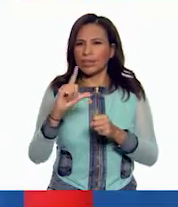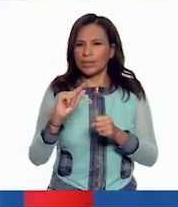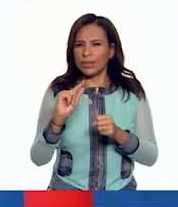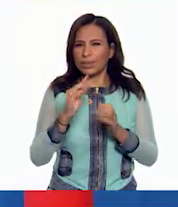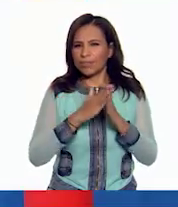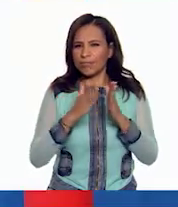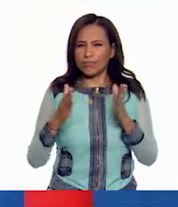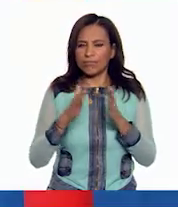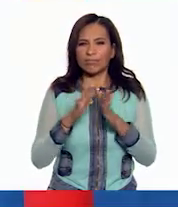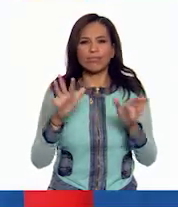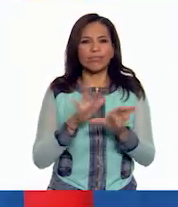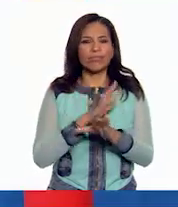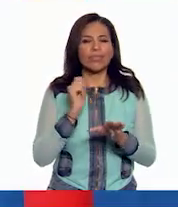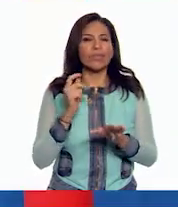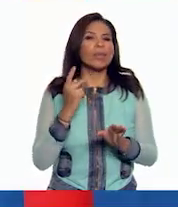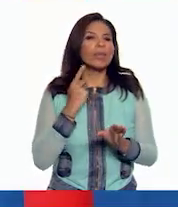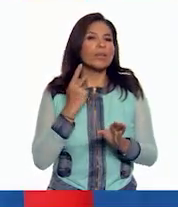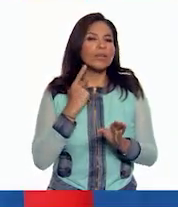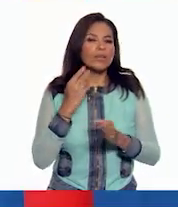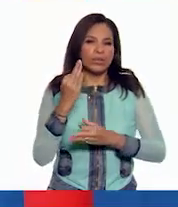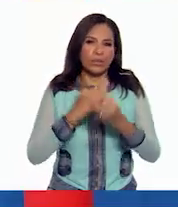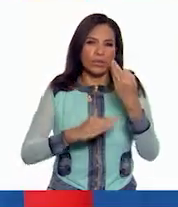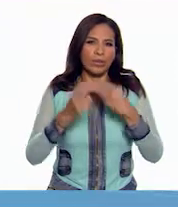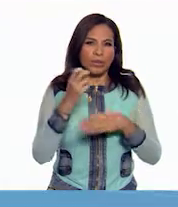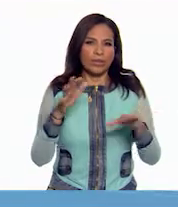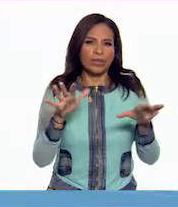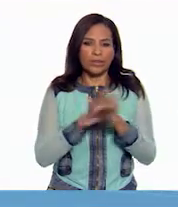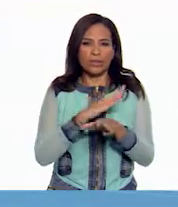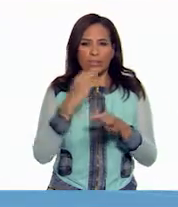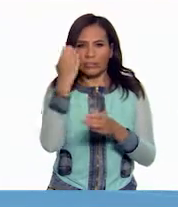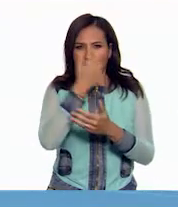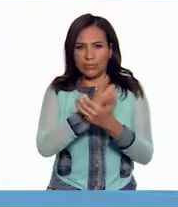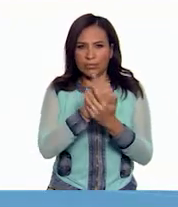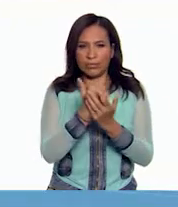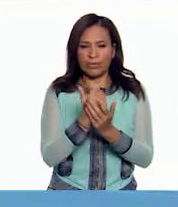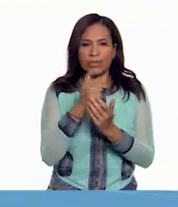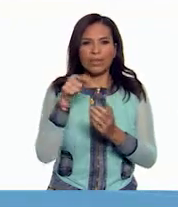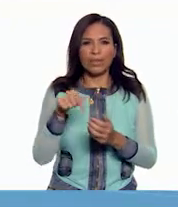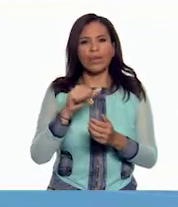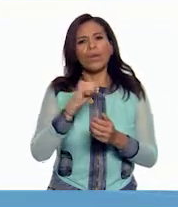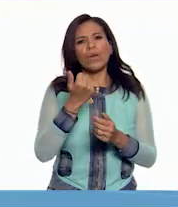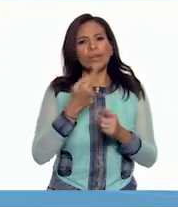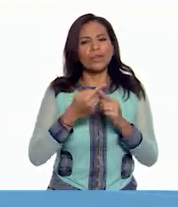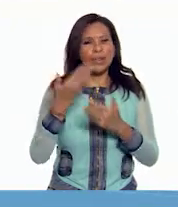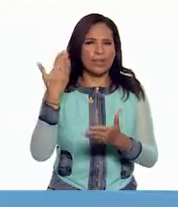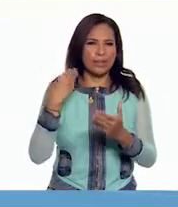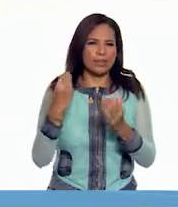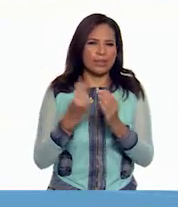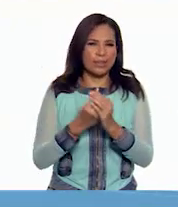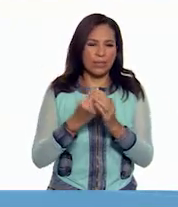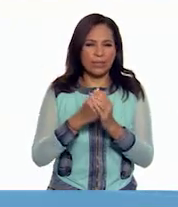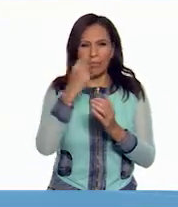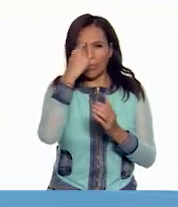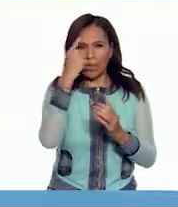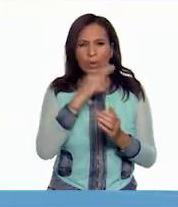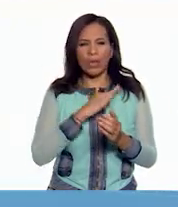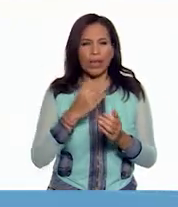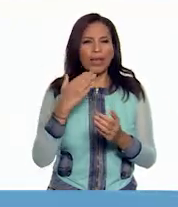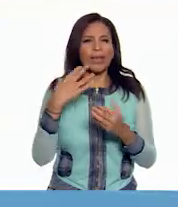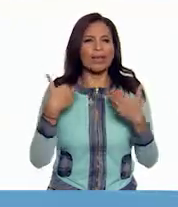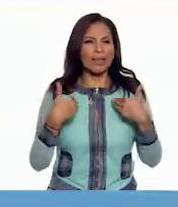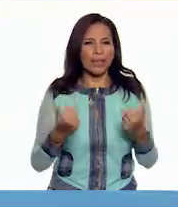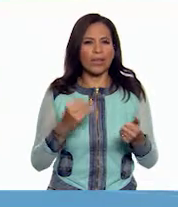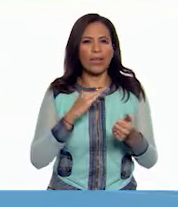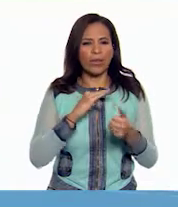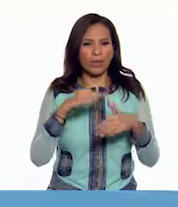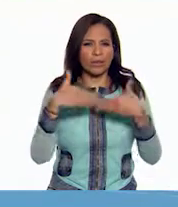cuando se hizo una reforma política. Todos estos cambios los analizaremos en esta y también en la siguiente clase, con el fin de entender cómo